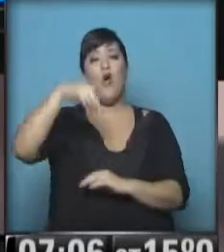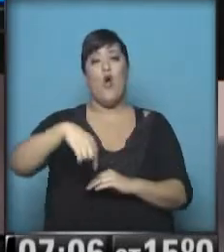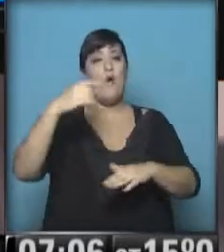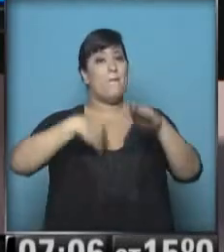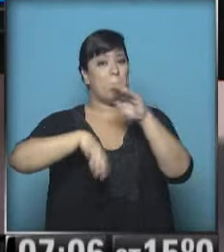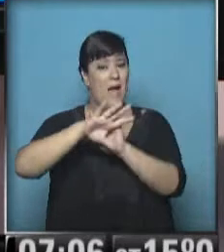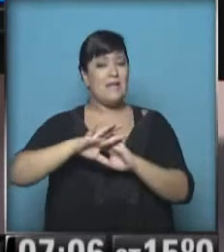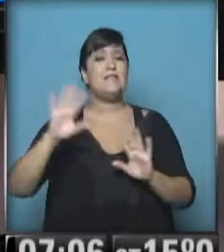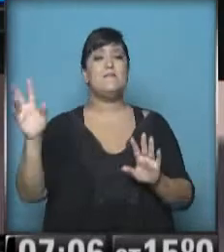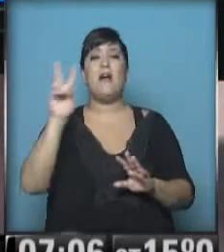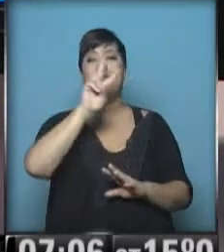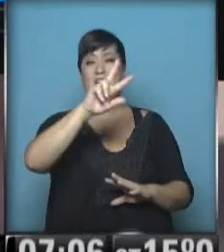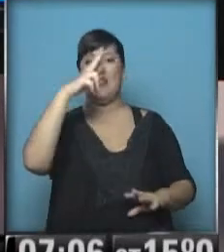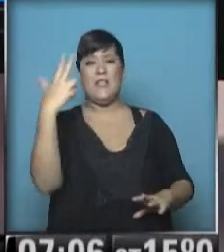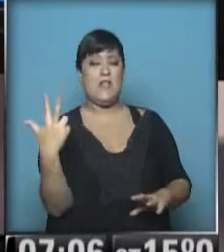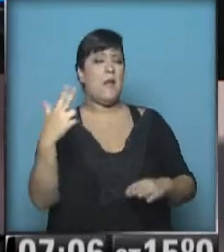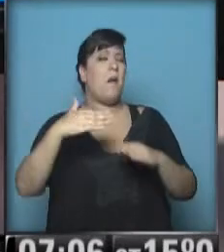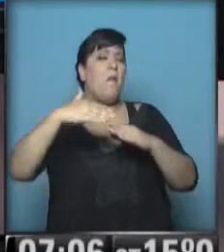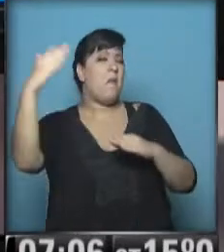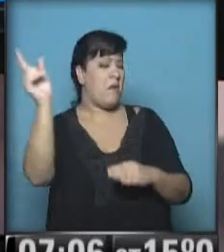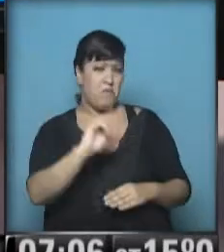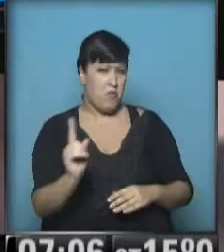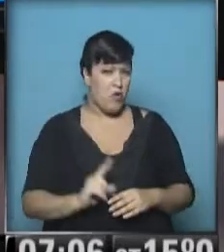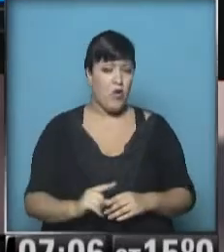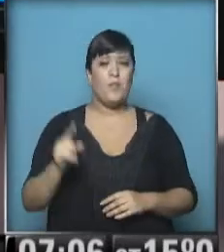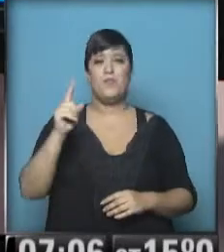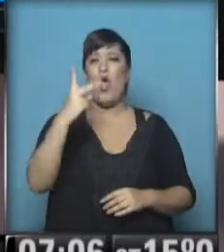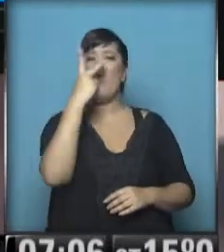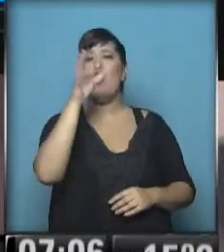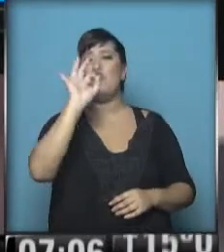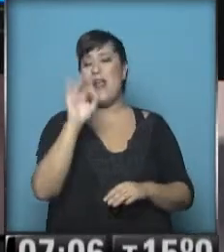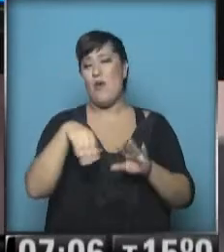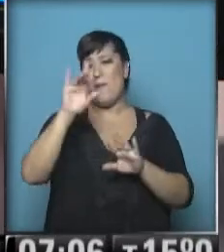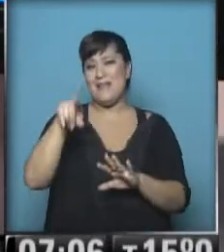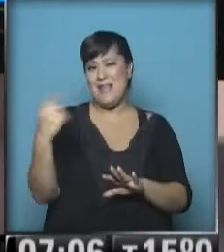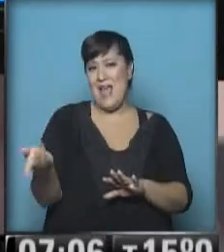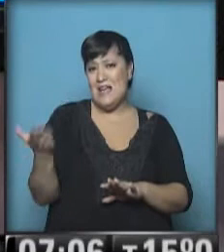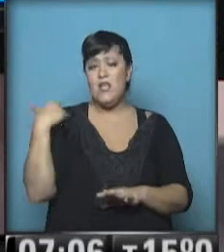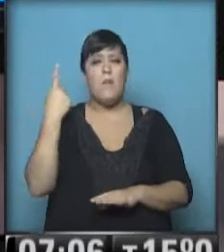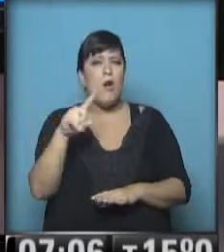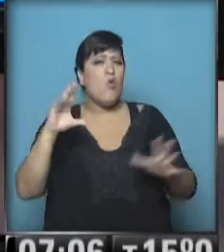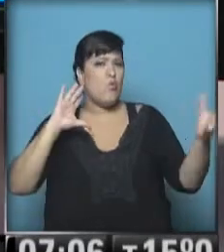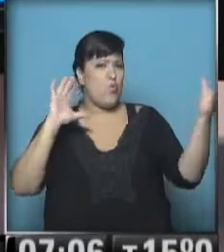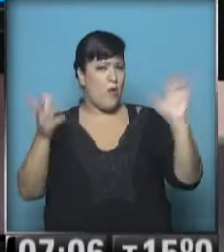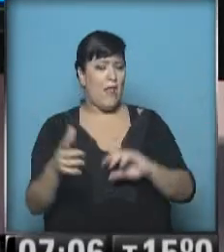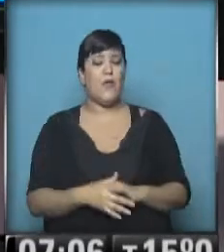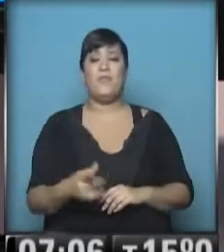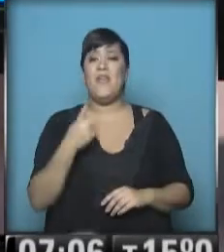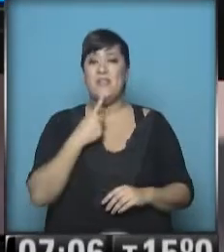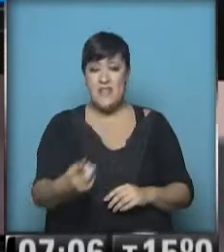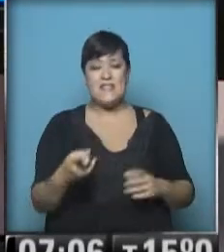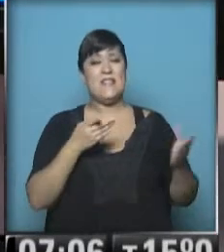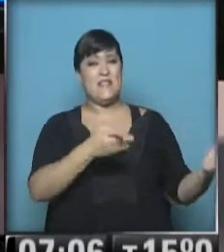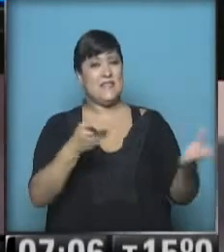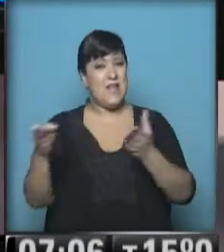no va a superar los 23 grados. Dos graditos más que ayer, pero bastante nubladón. La información es de la